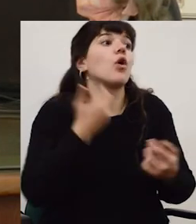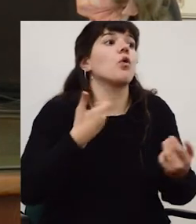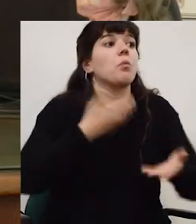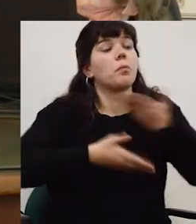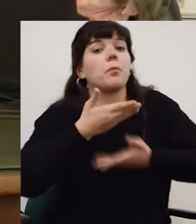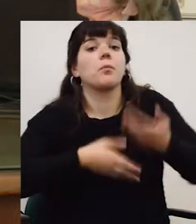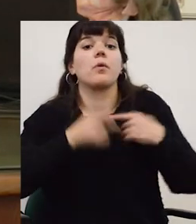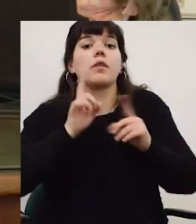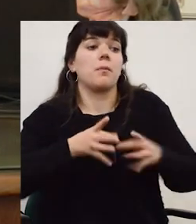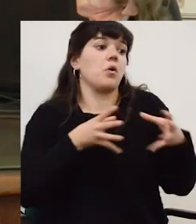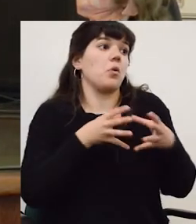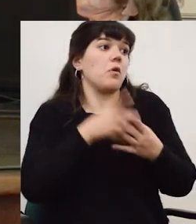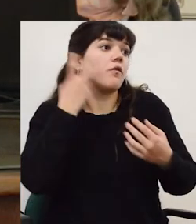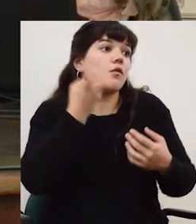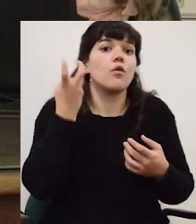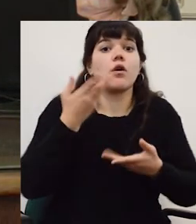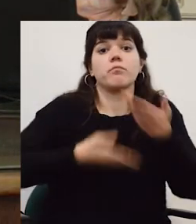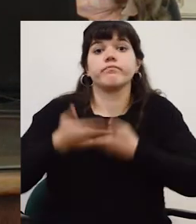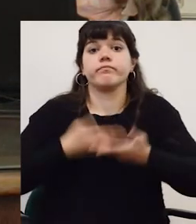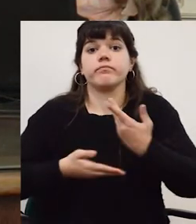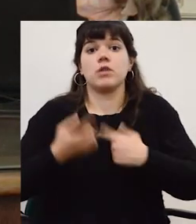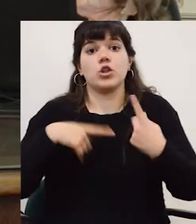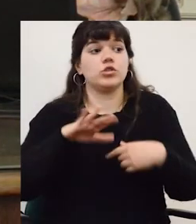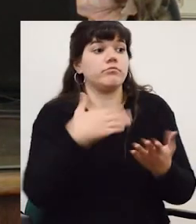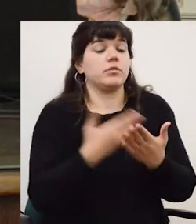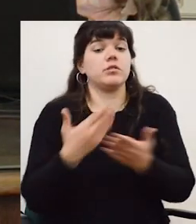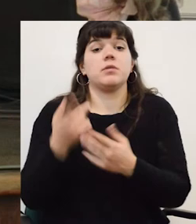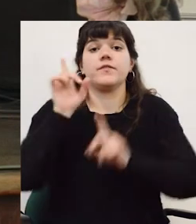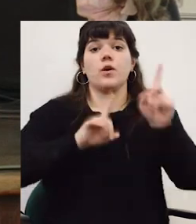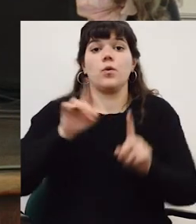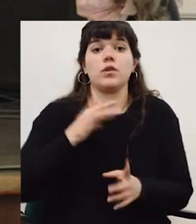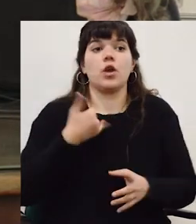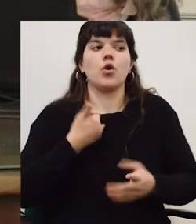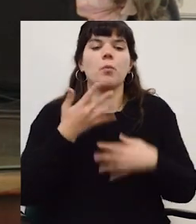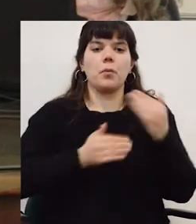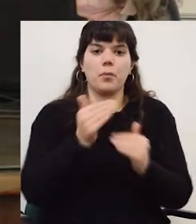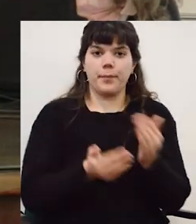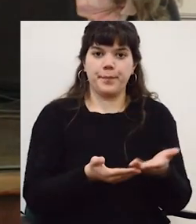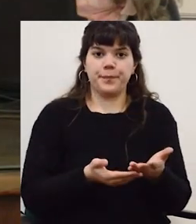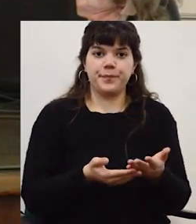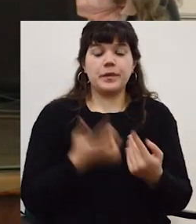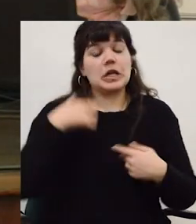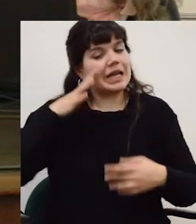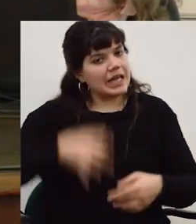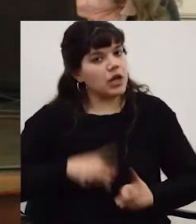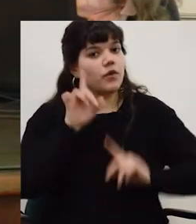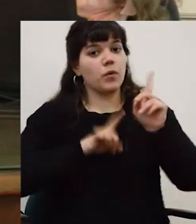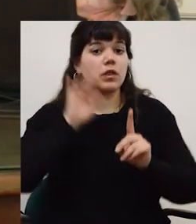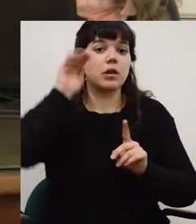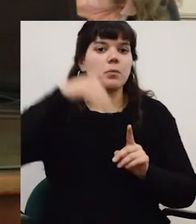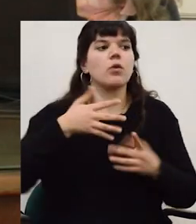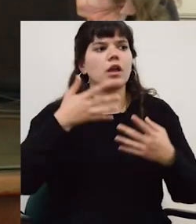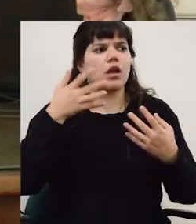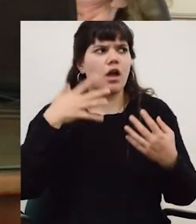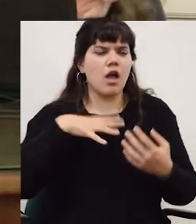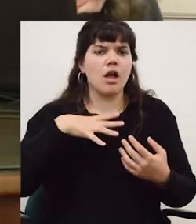de los docentes buscan sus redes los grupos buscan sus redes y bueno las facultades van presentándose a las herramientas que